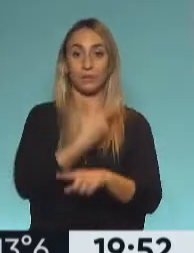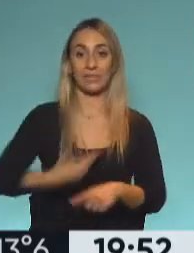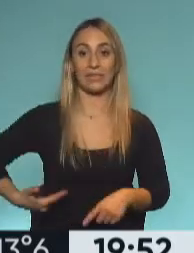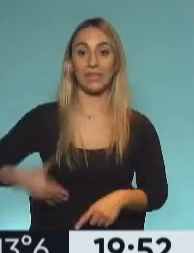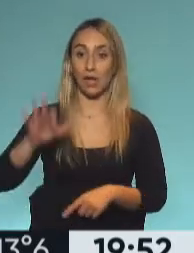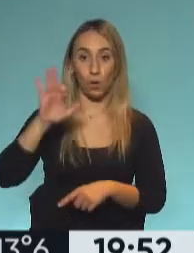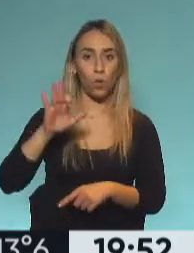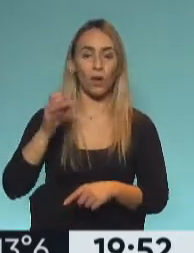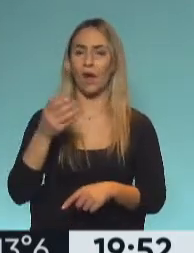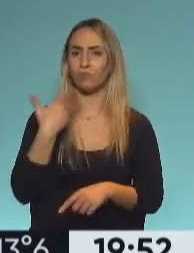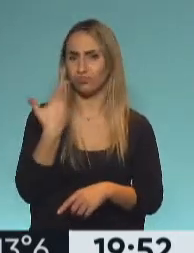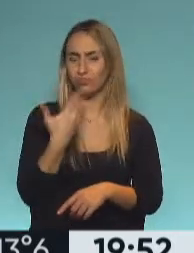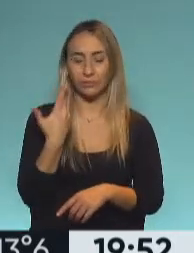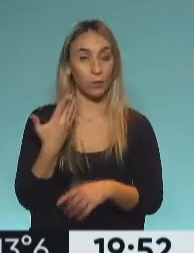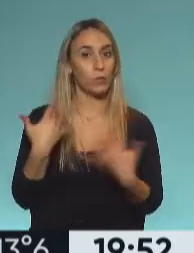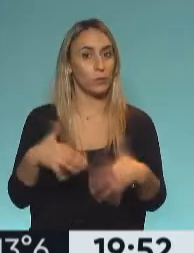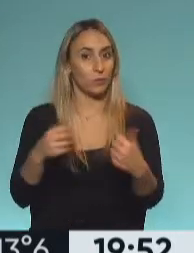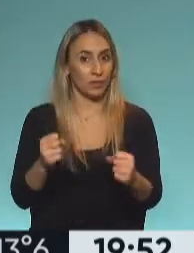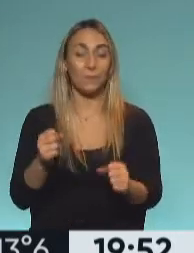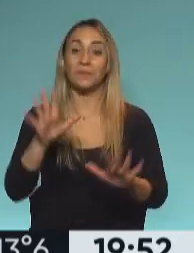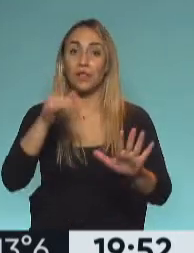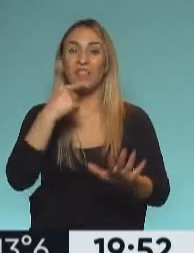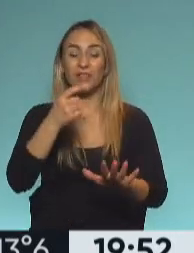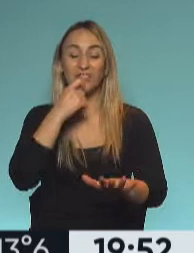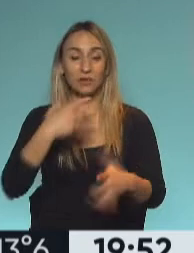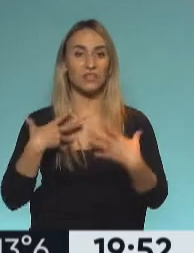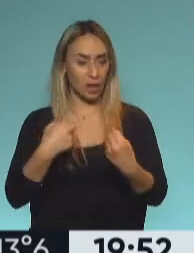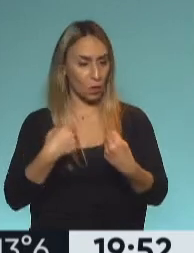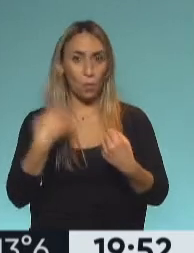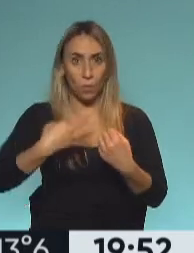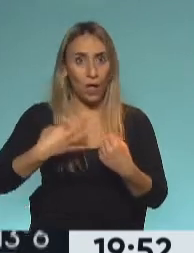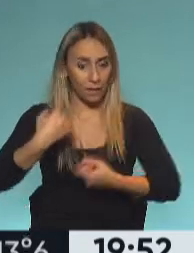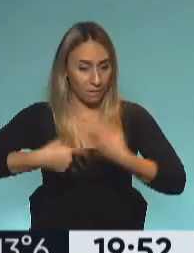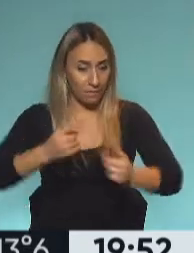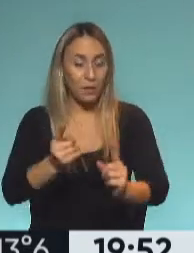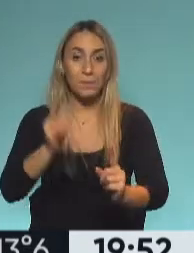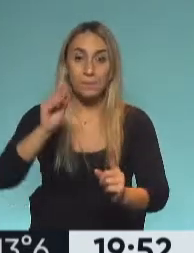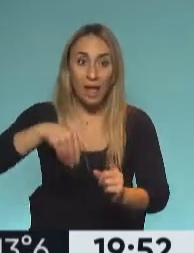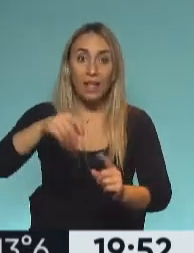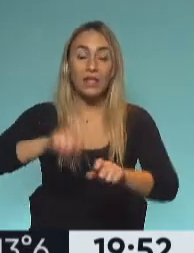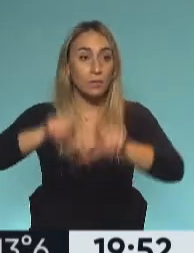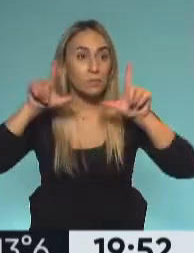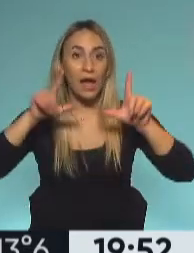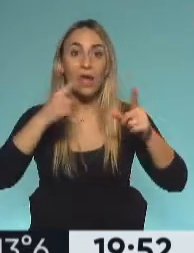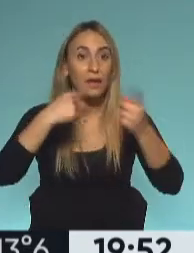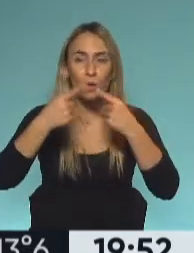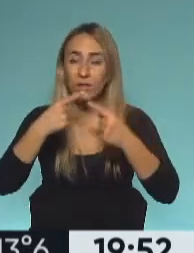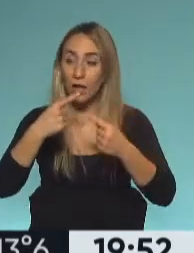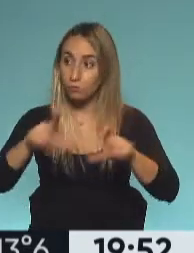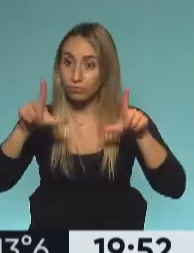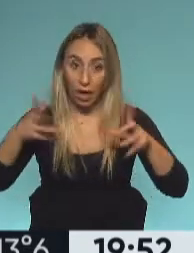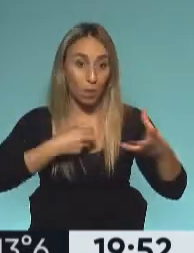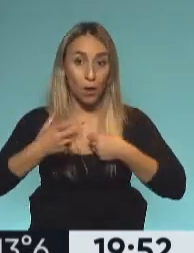Lula da Silva. Lo dijo ayer, dijo, si tengo buena salud y si las encuestas me acompañan, seré candidato para las